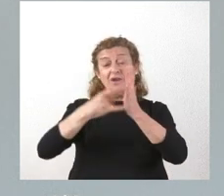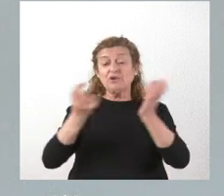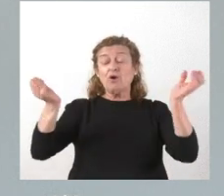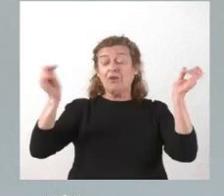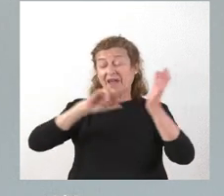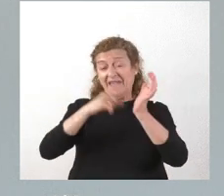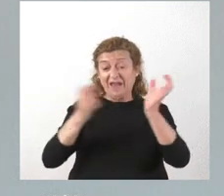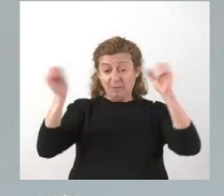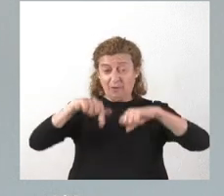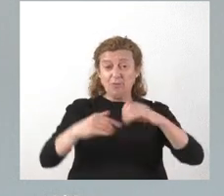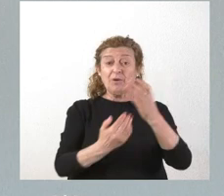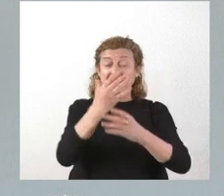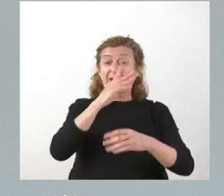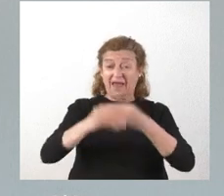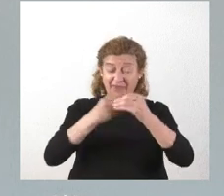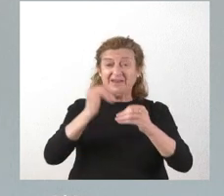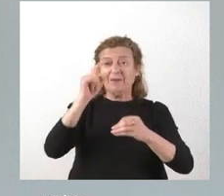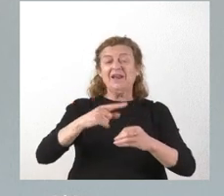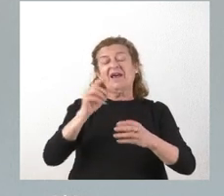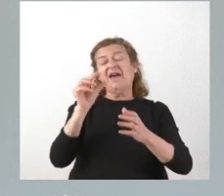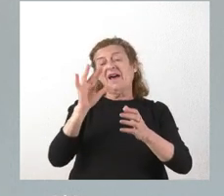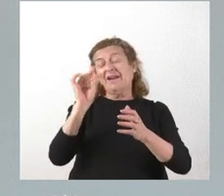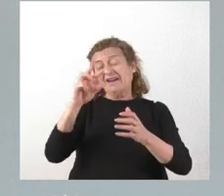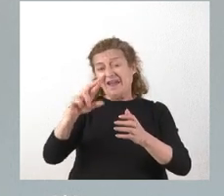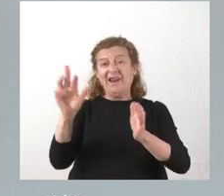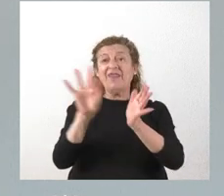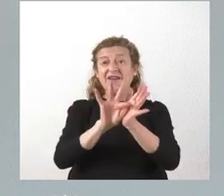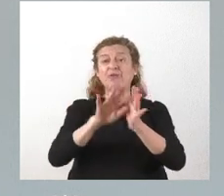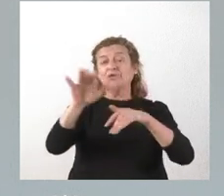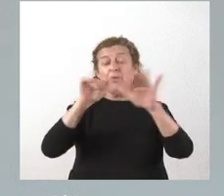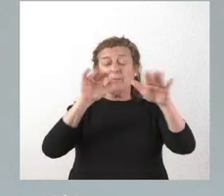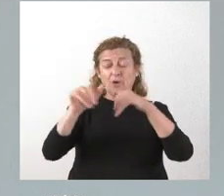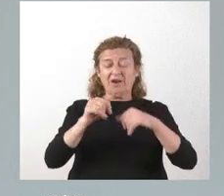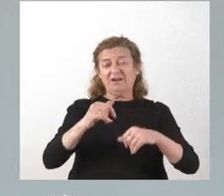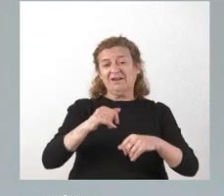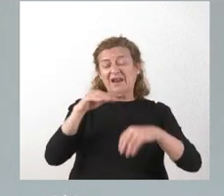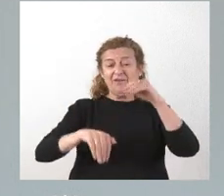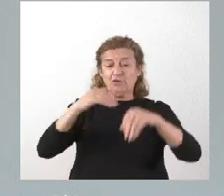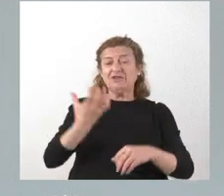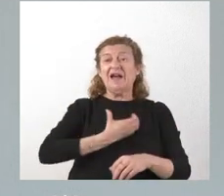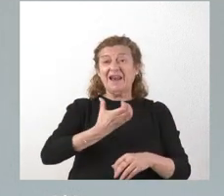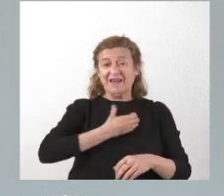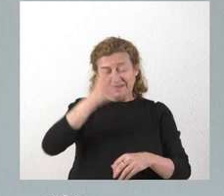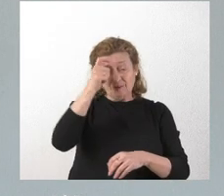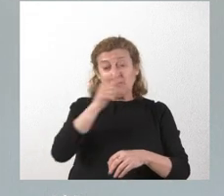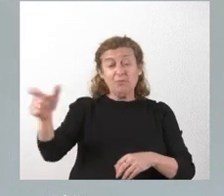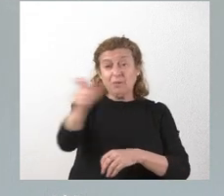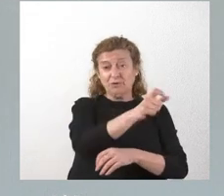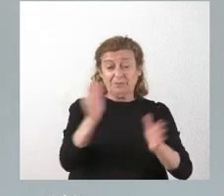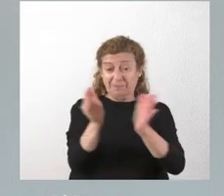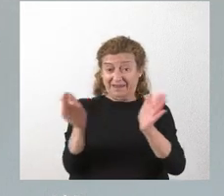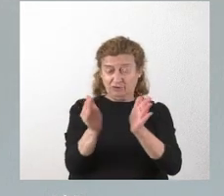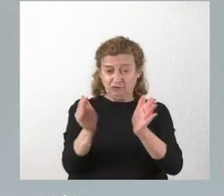aplicación, así como al decreto por el que se convocan las elecciones a alcaldes pedáneos en las entidades locales menores. Si les parece